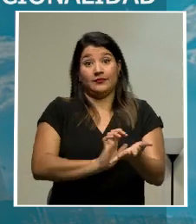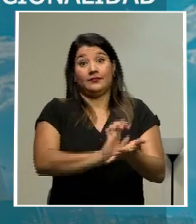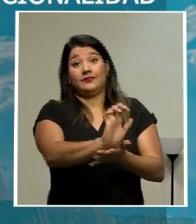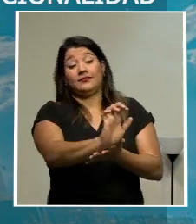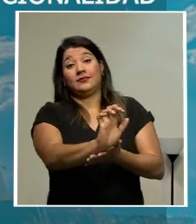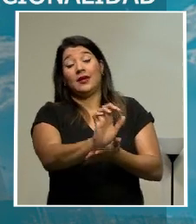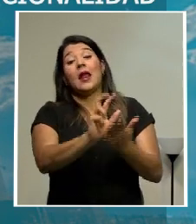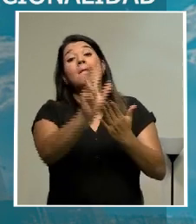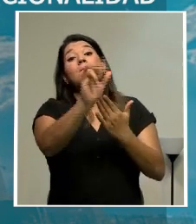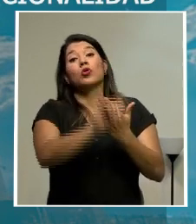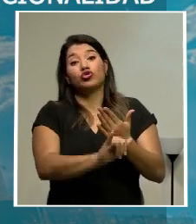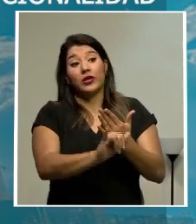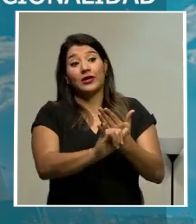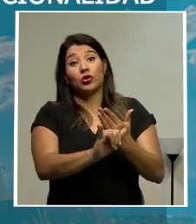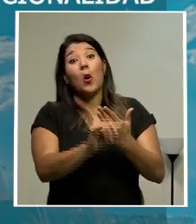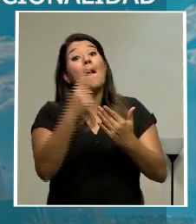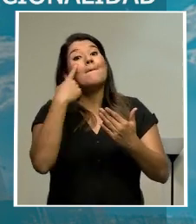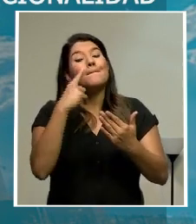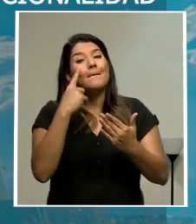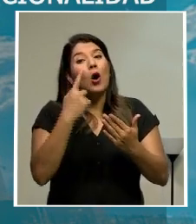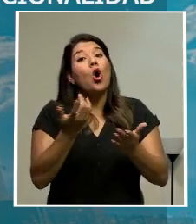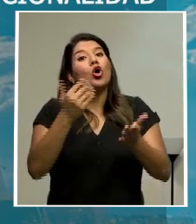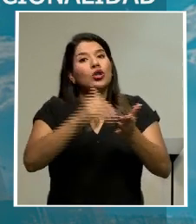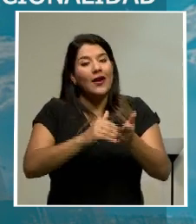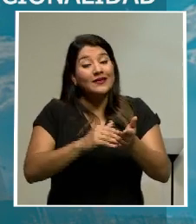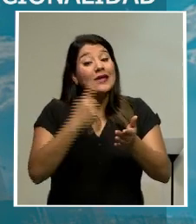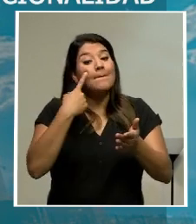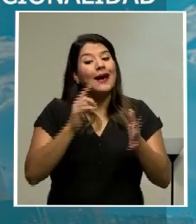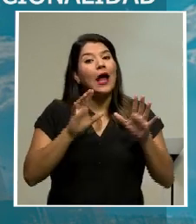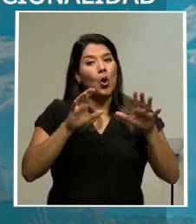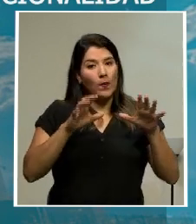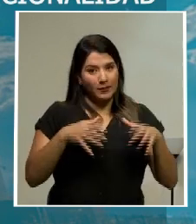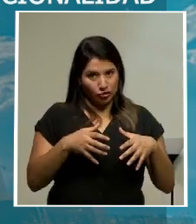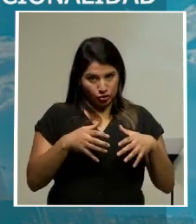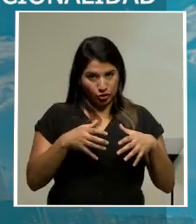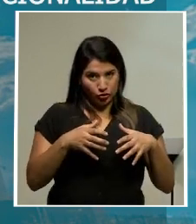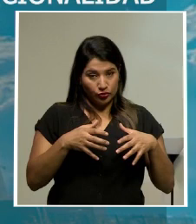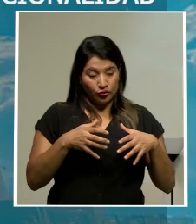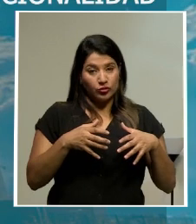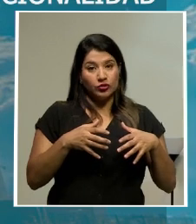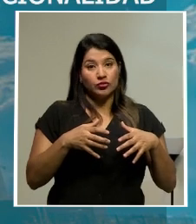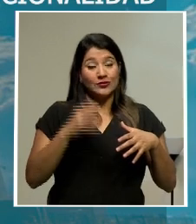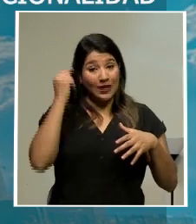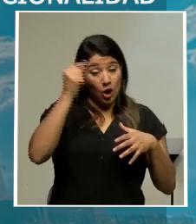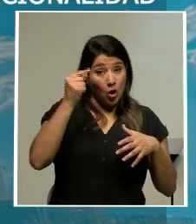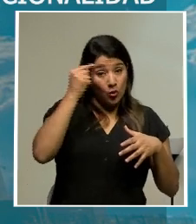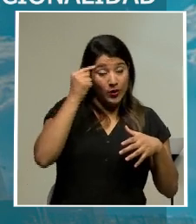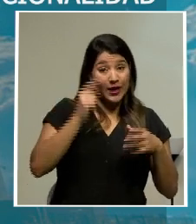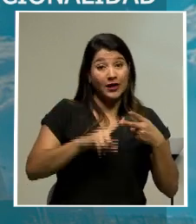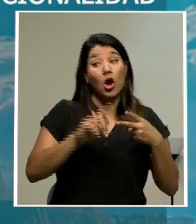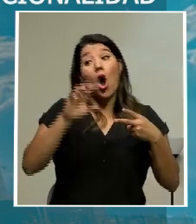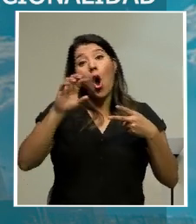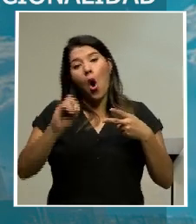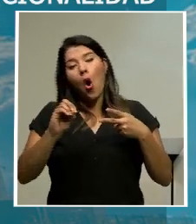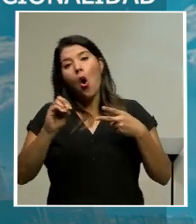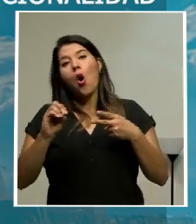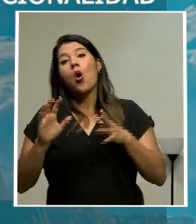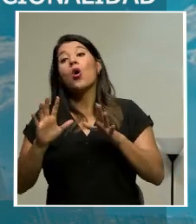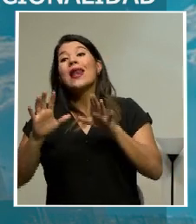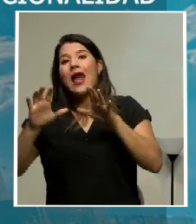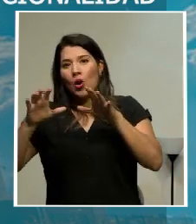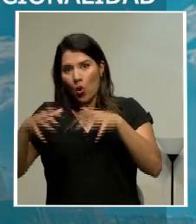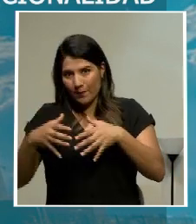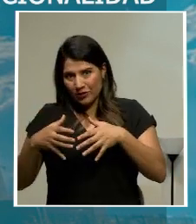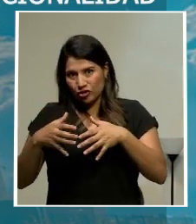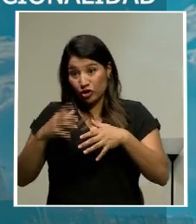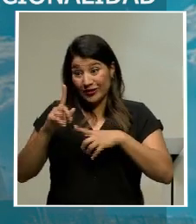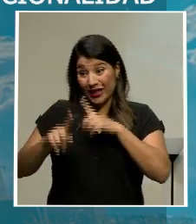Comisión de Gobierno y Administración, donde se estudió en principio, o la Comisión de Consultas Constitucionales sería quien